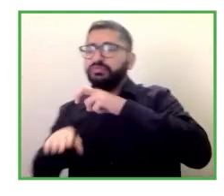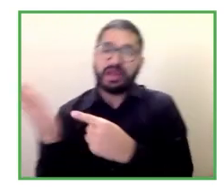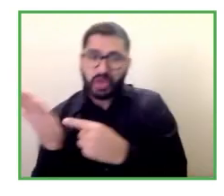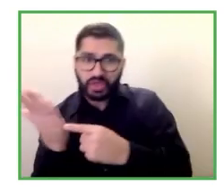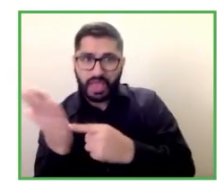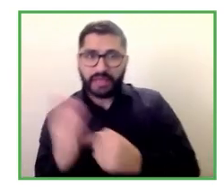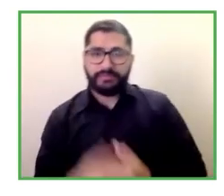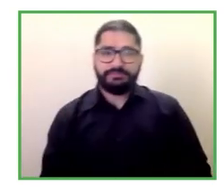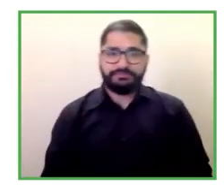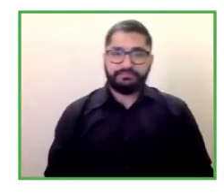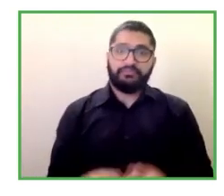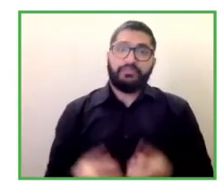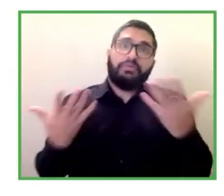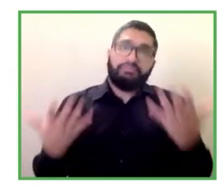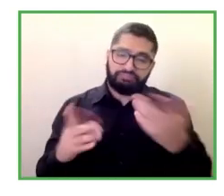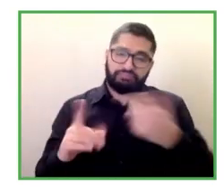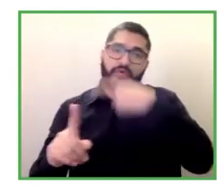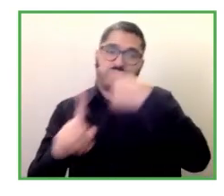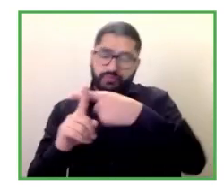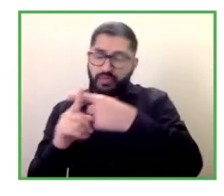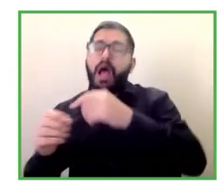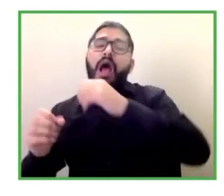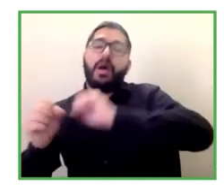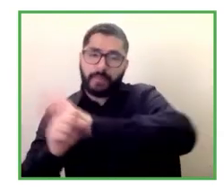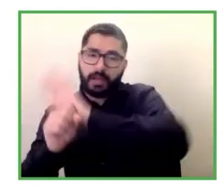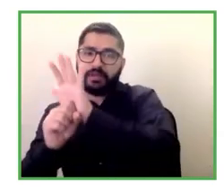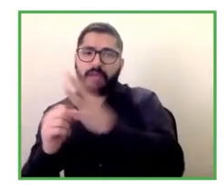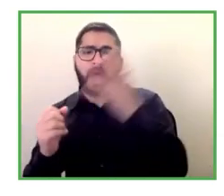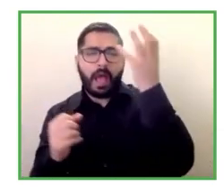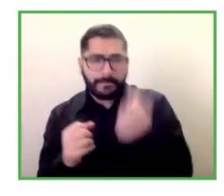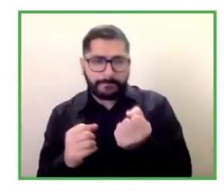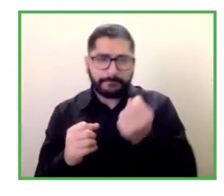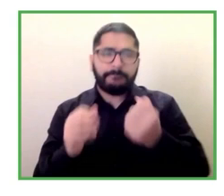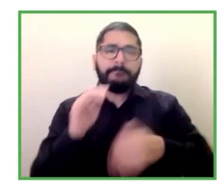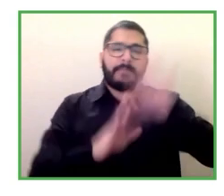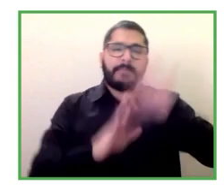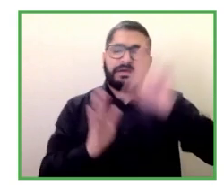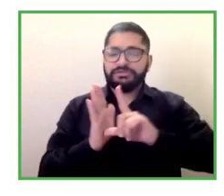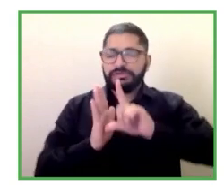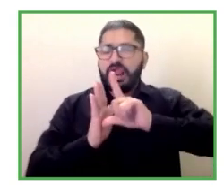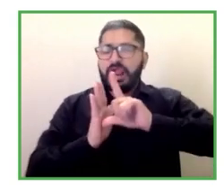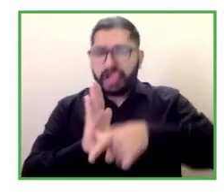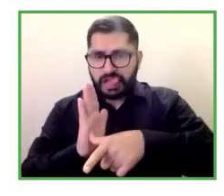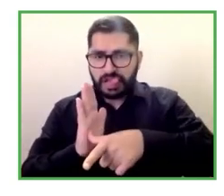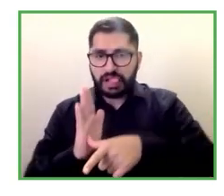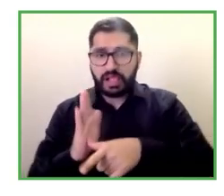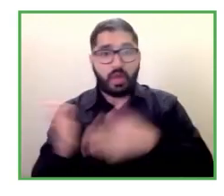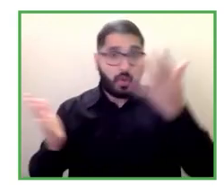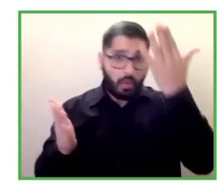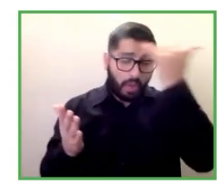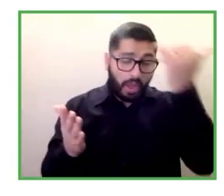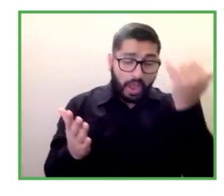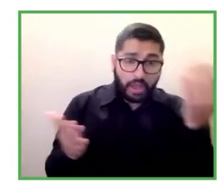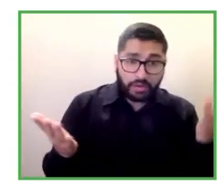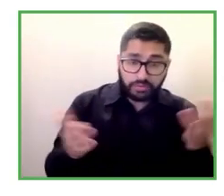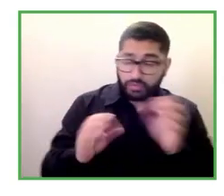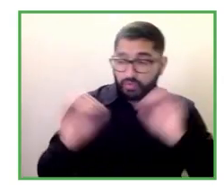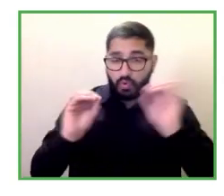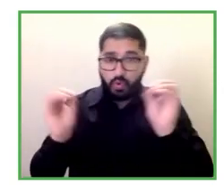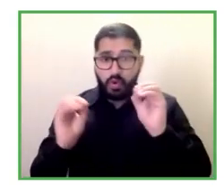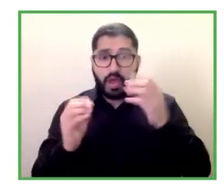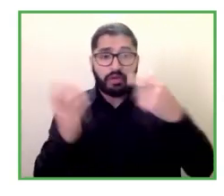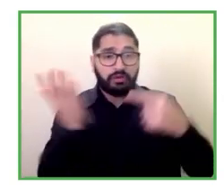lento el tema del transporte accesible porque no hay movimiento pero en cuanto a tecnología accesible hemos visto un